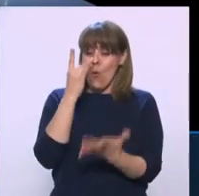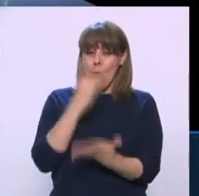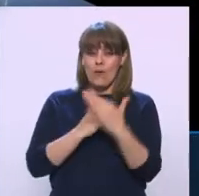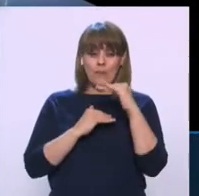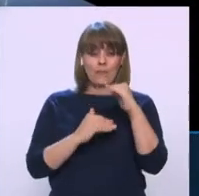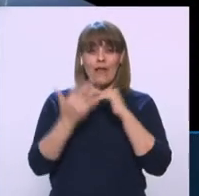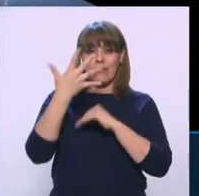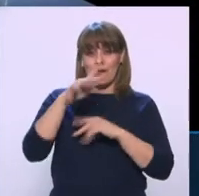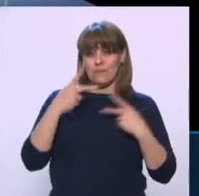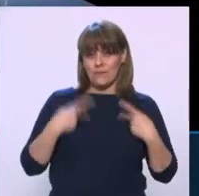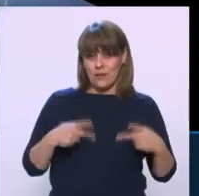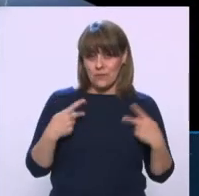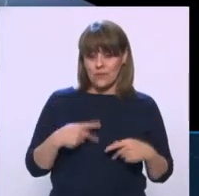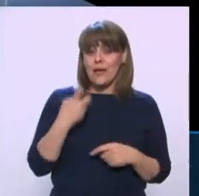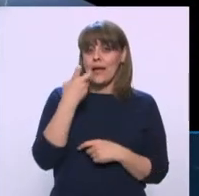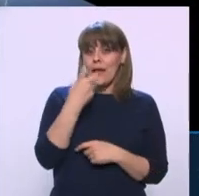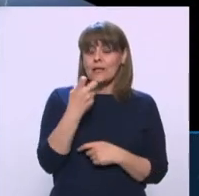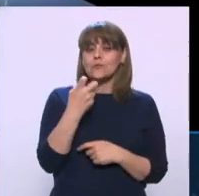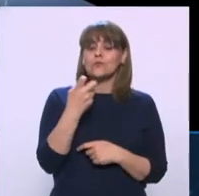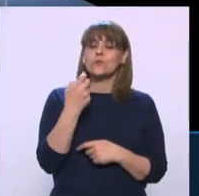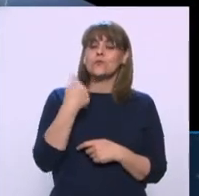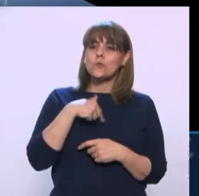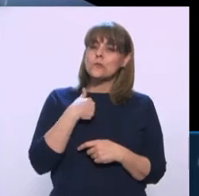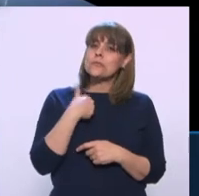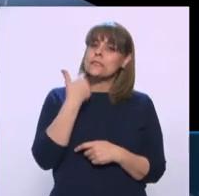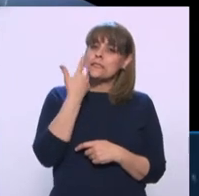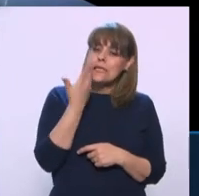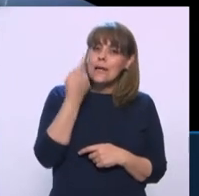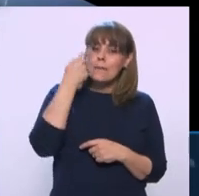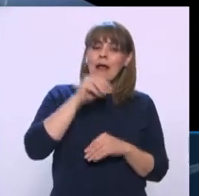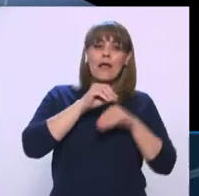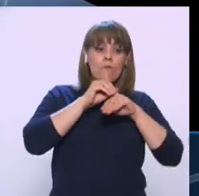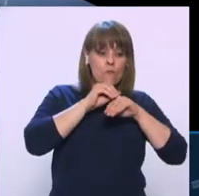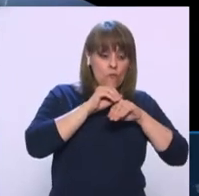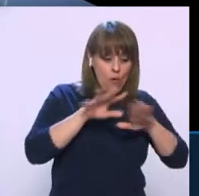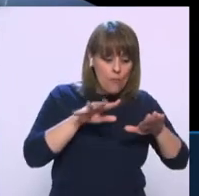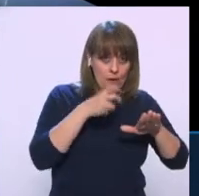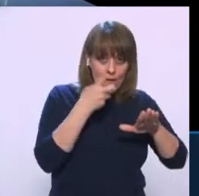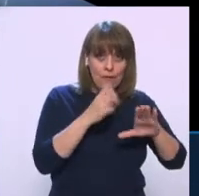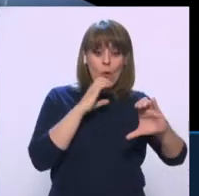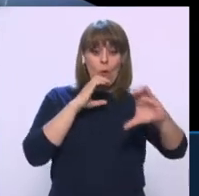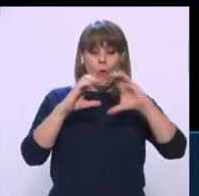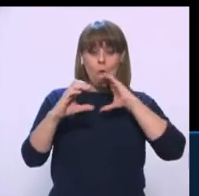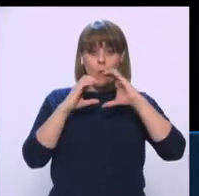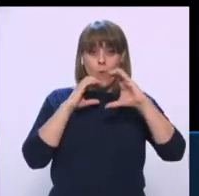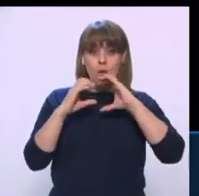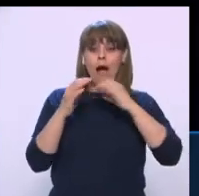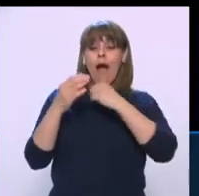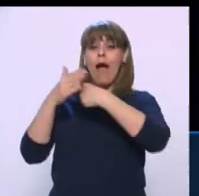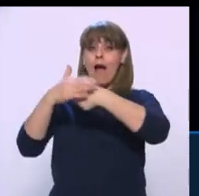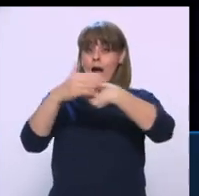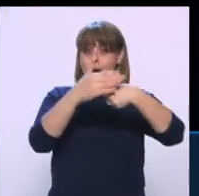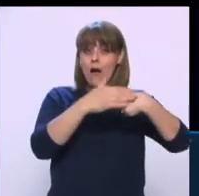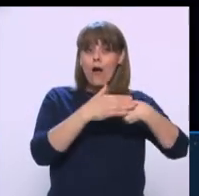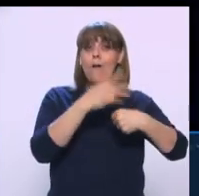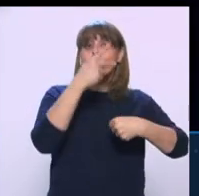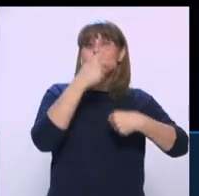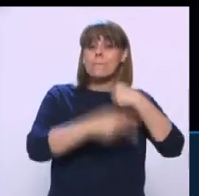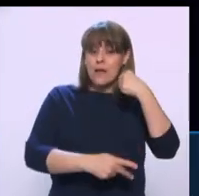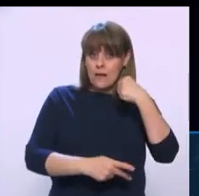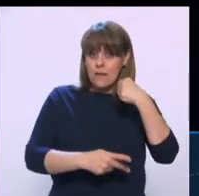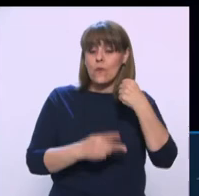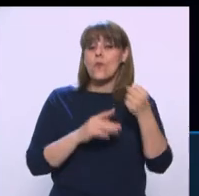Todo esto es la apuesta a que con información, con comunicación de riesgos, con